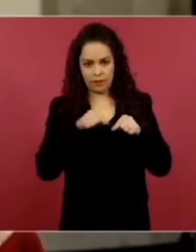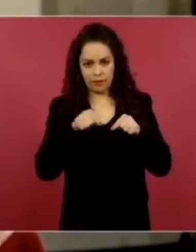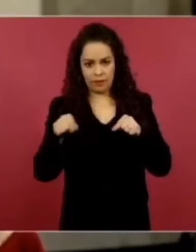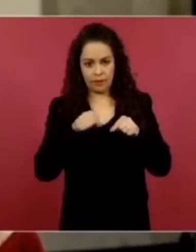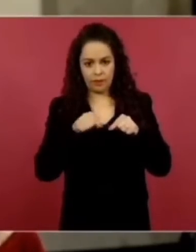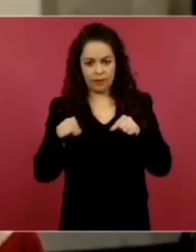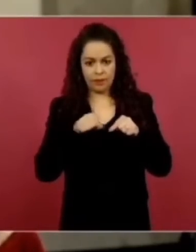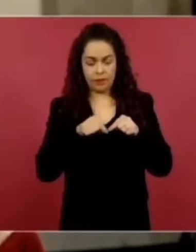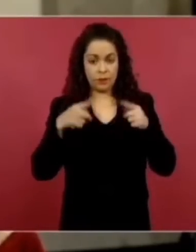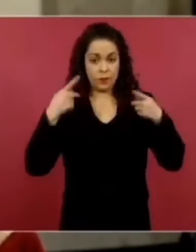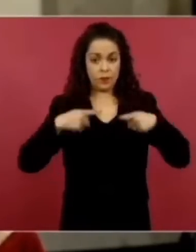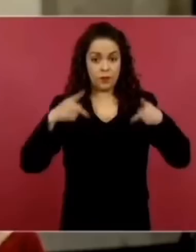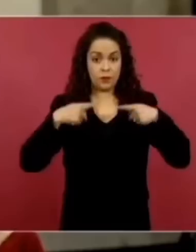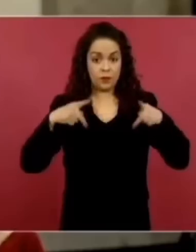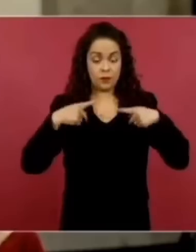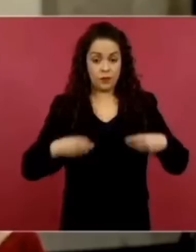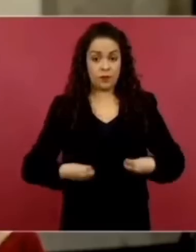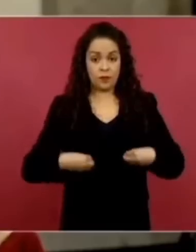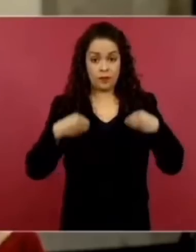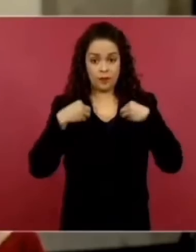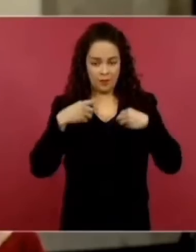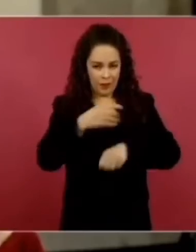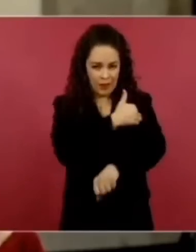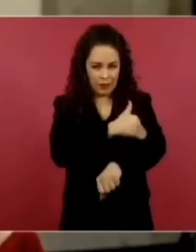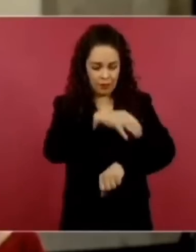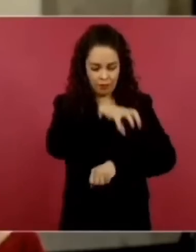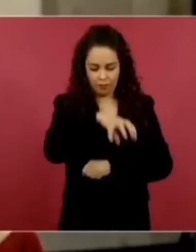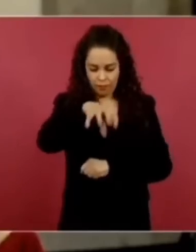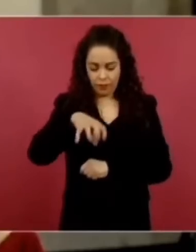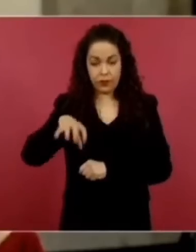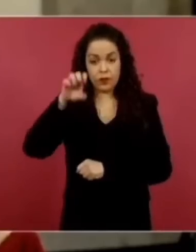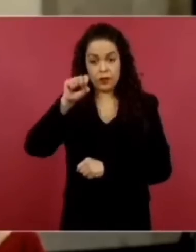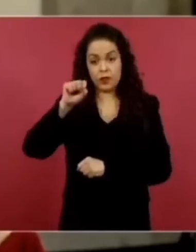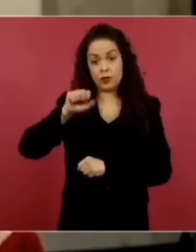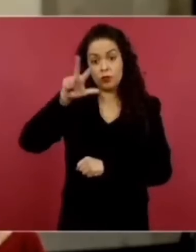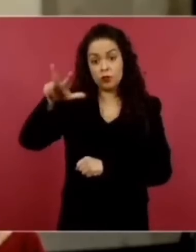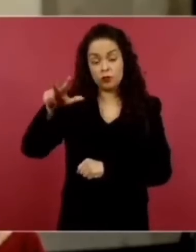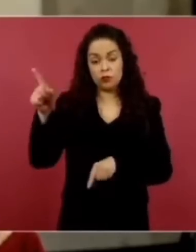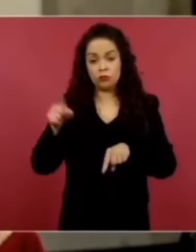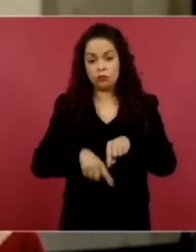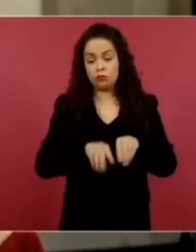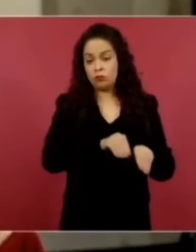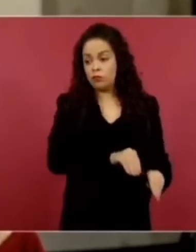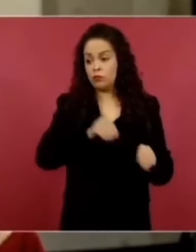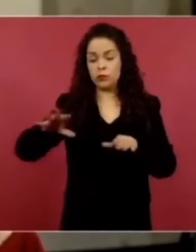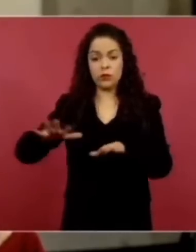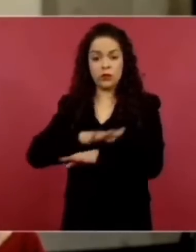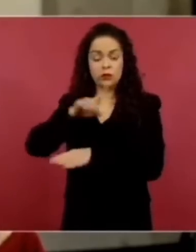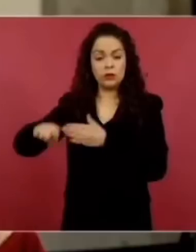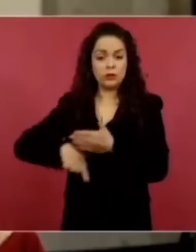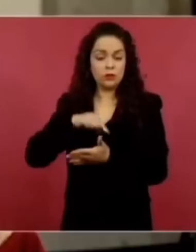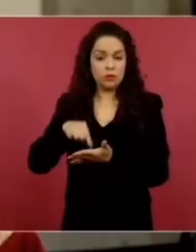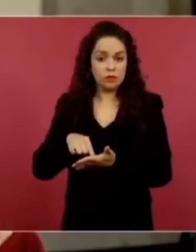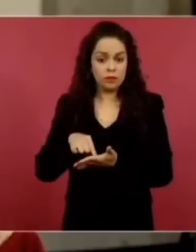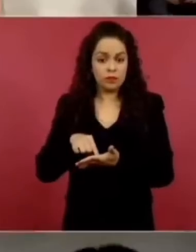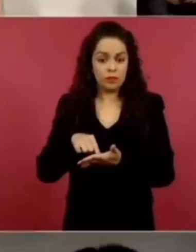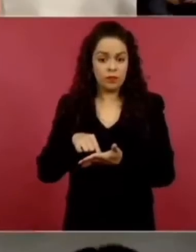familias que han sido desplazadas y 100